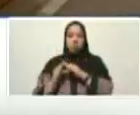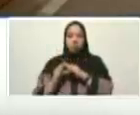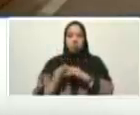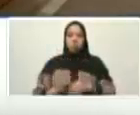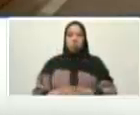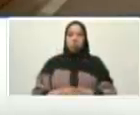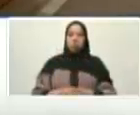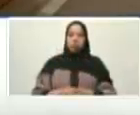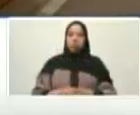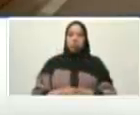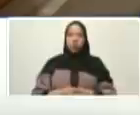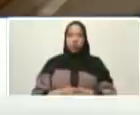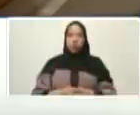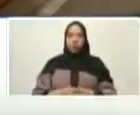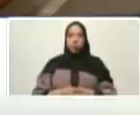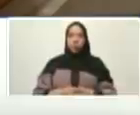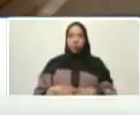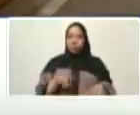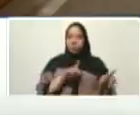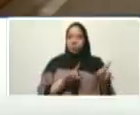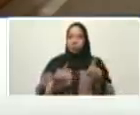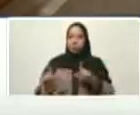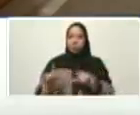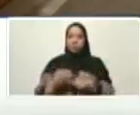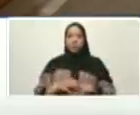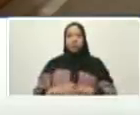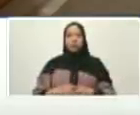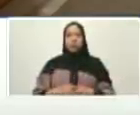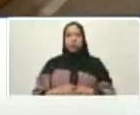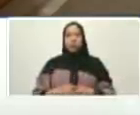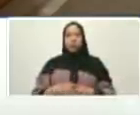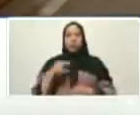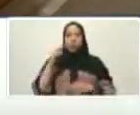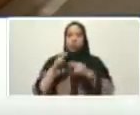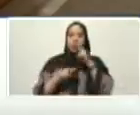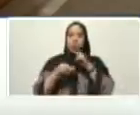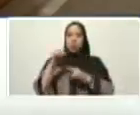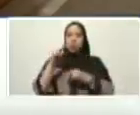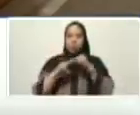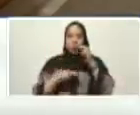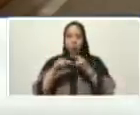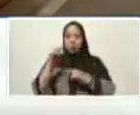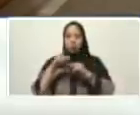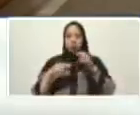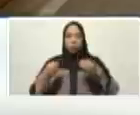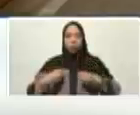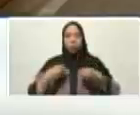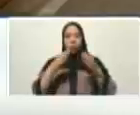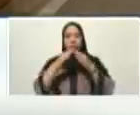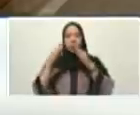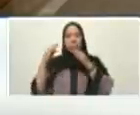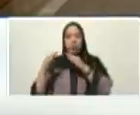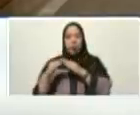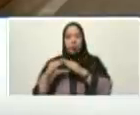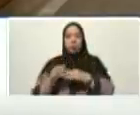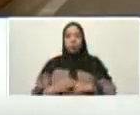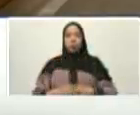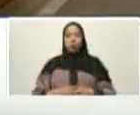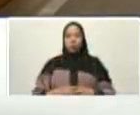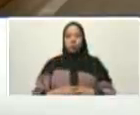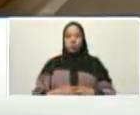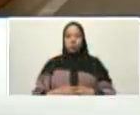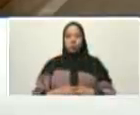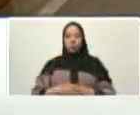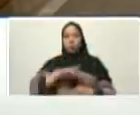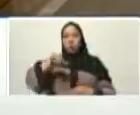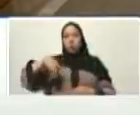una maquinaria impecable para la construcción de urbanismos de viviendas de apartamentos para